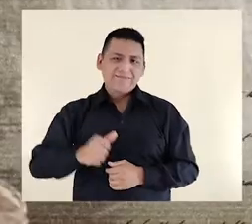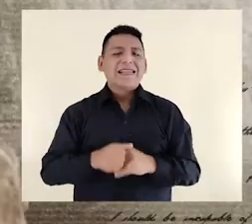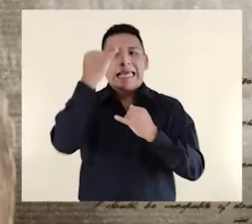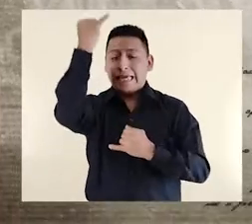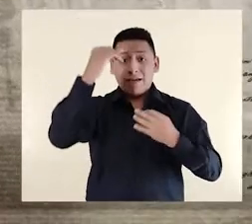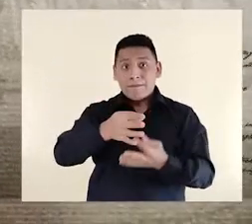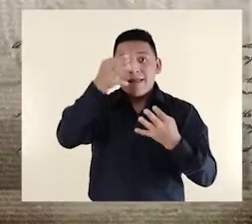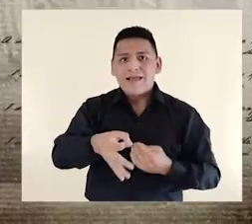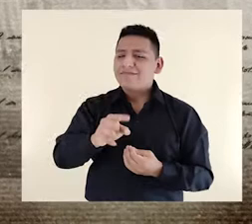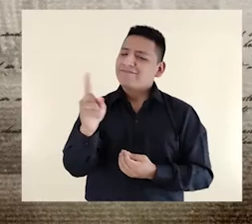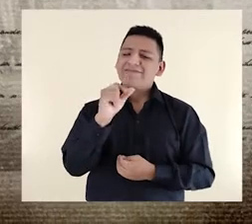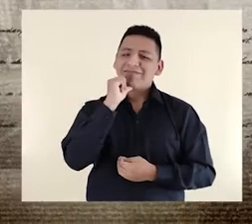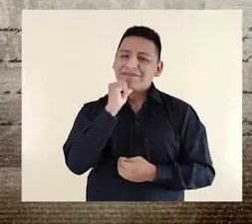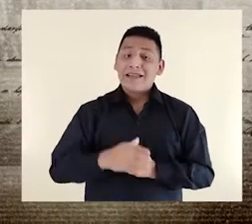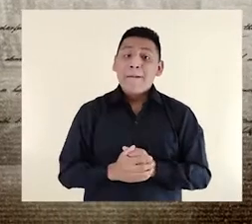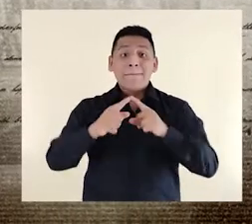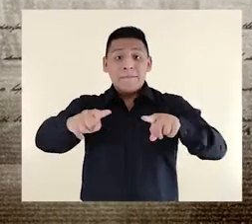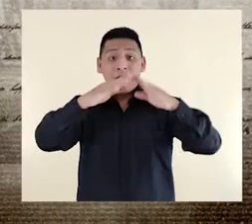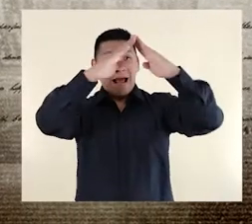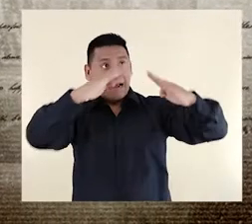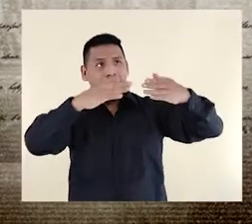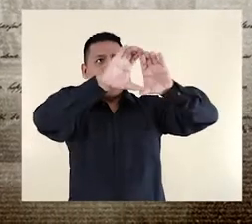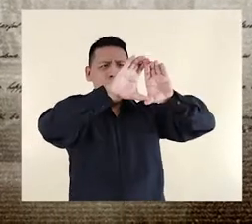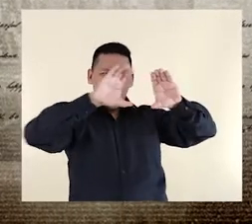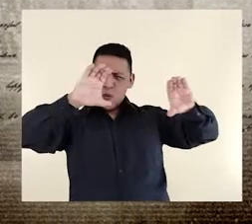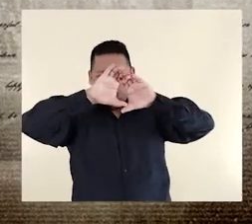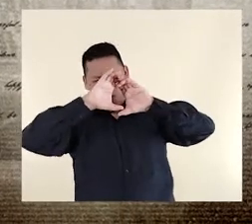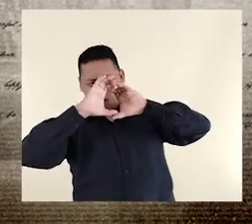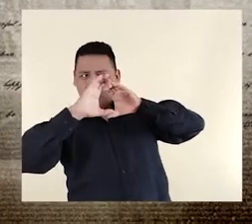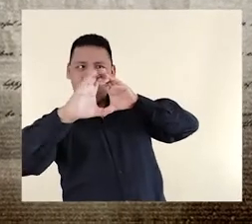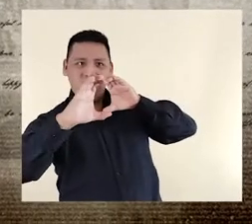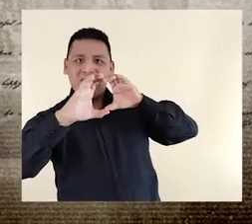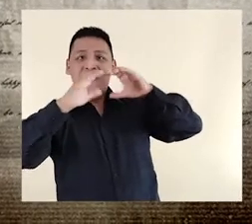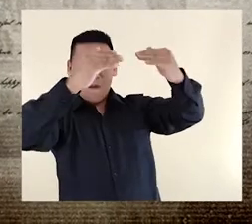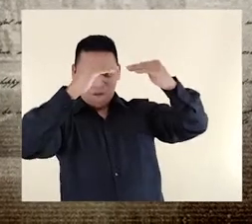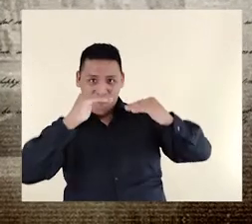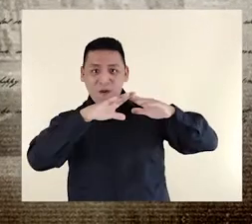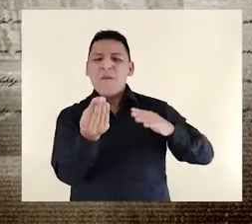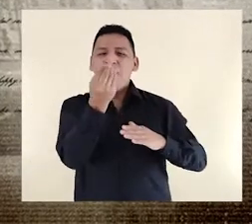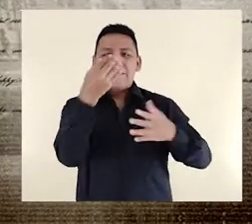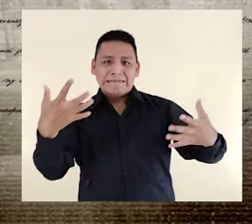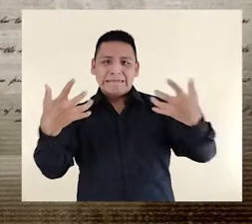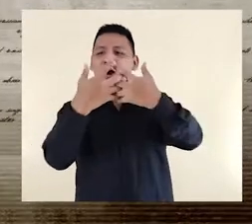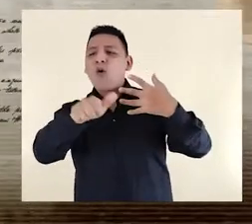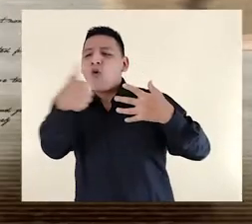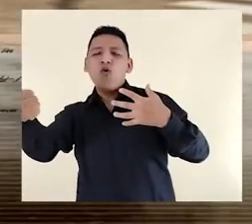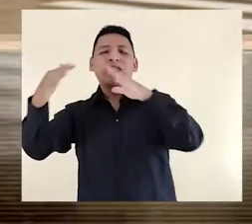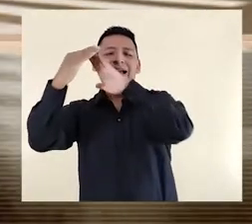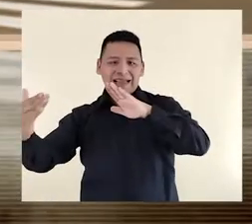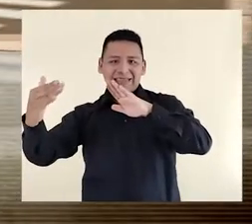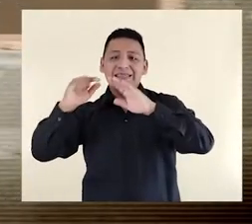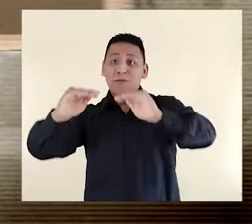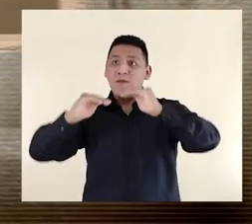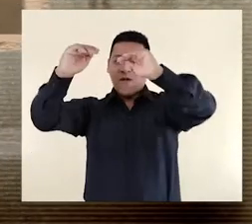la idea no prospero y podemos ver ahora que la casa tiene un largo balcón esquinero corrido con un desnivel porque entronca con otra